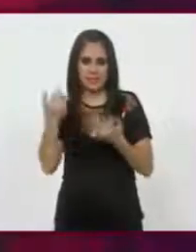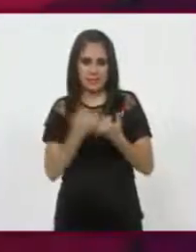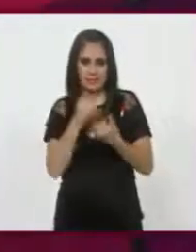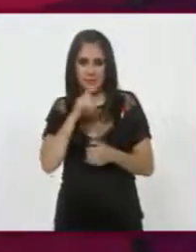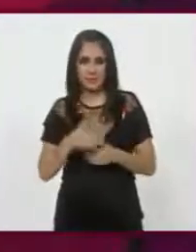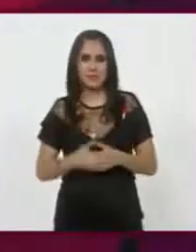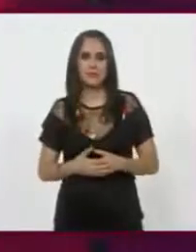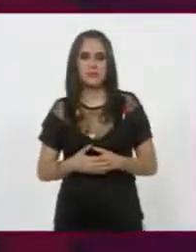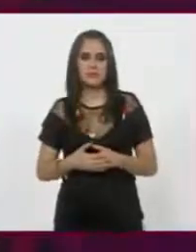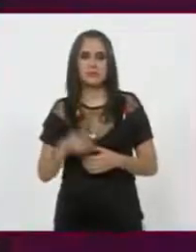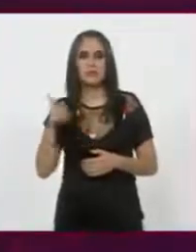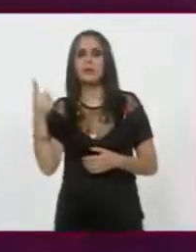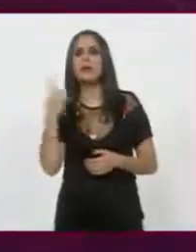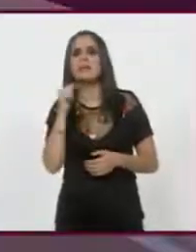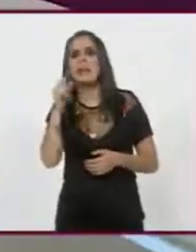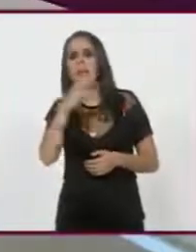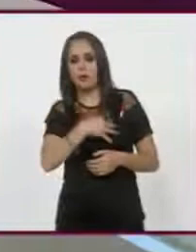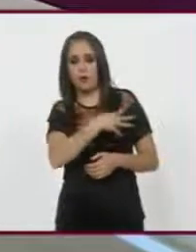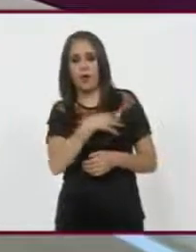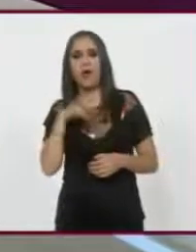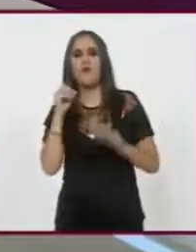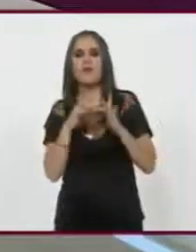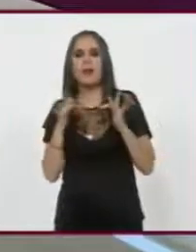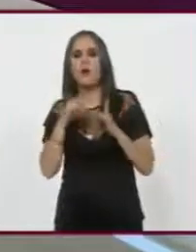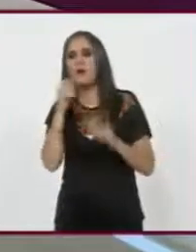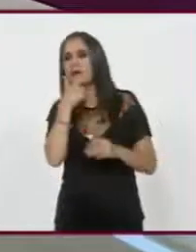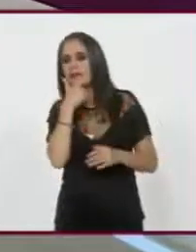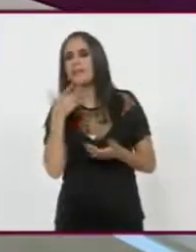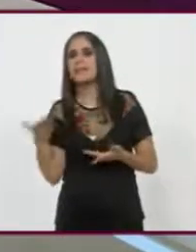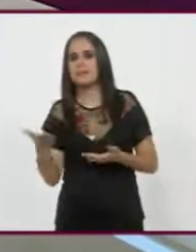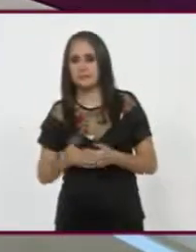Igualmente. Adelante con los... ¿A quién le ibas a conocer a Francia o a Inglaterra?